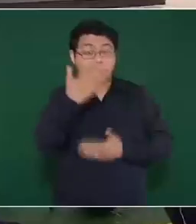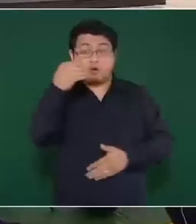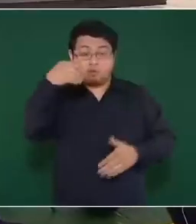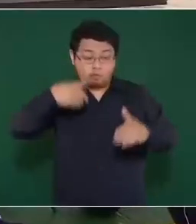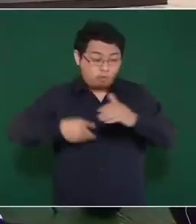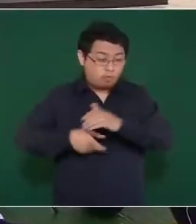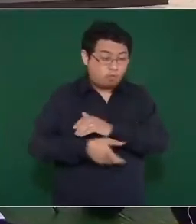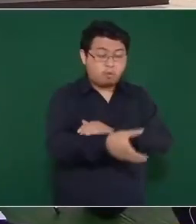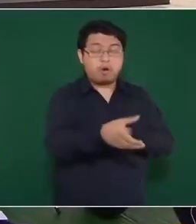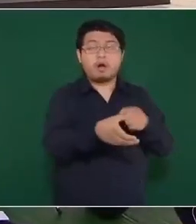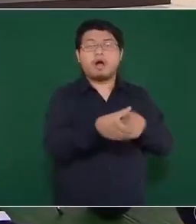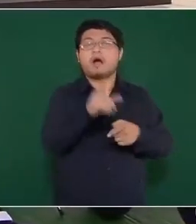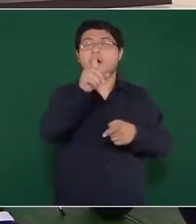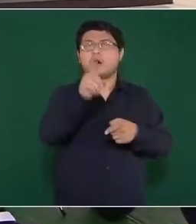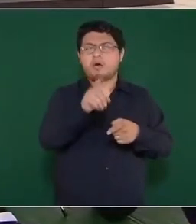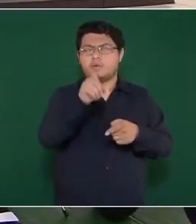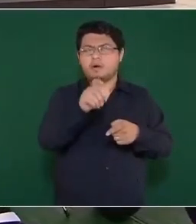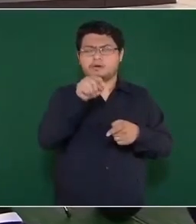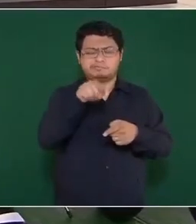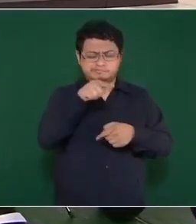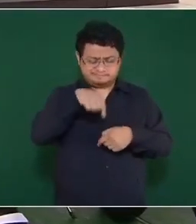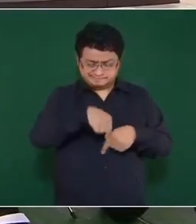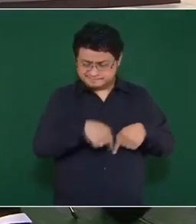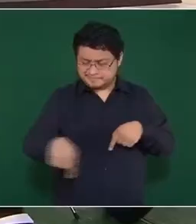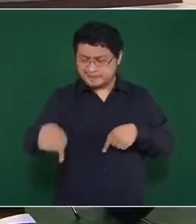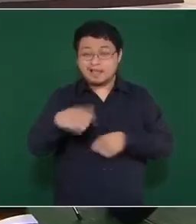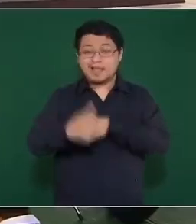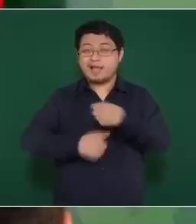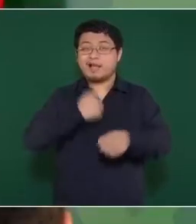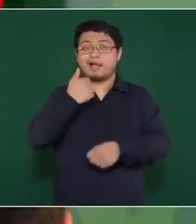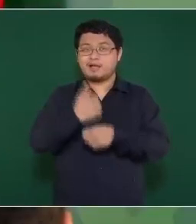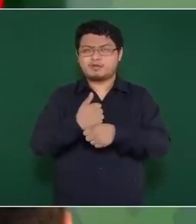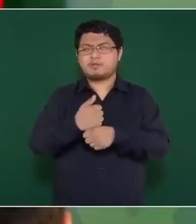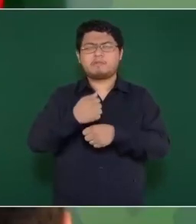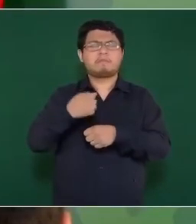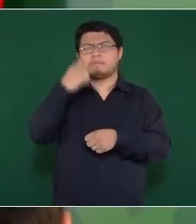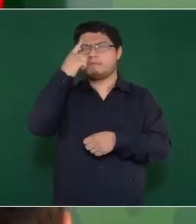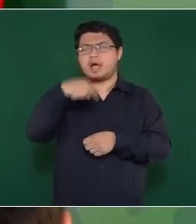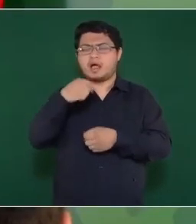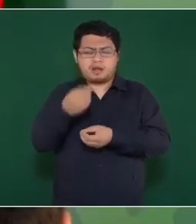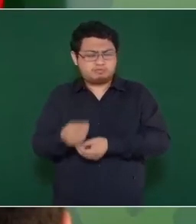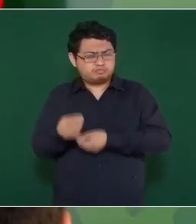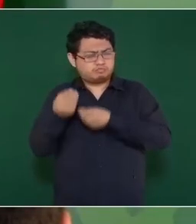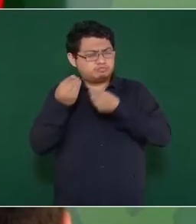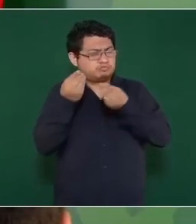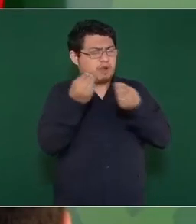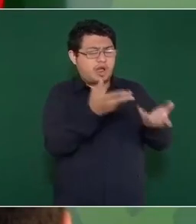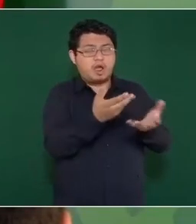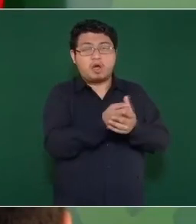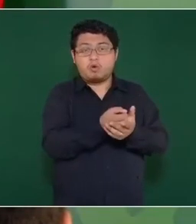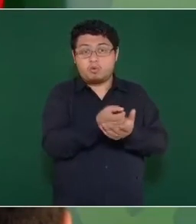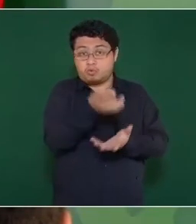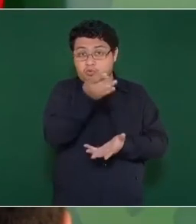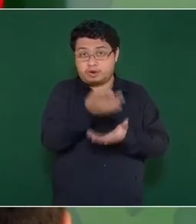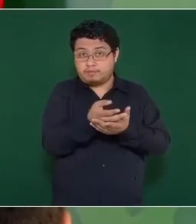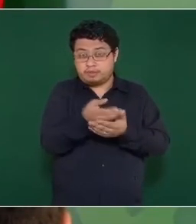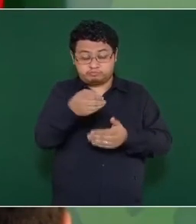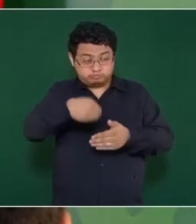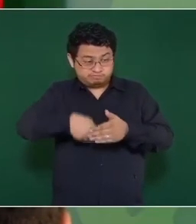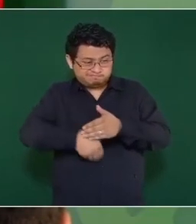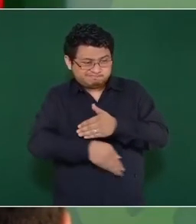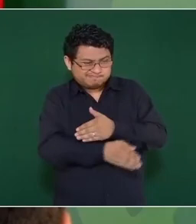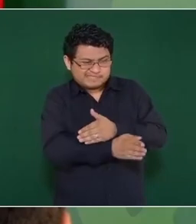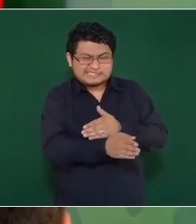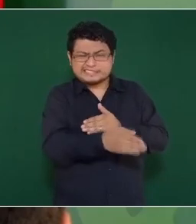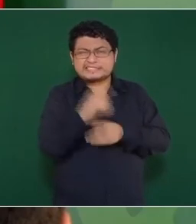este mismo año para llevar agua por arriba, sólo se tiene inductos por abajo y a